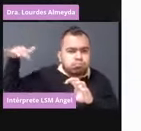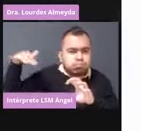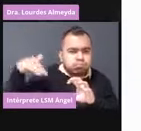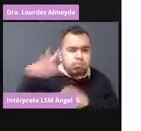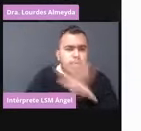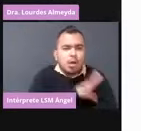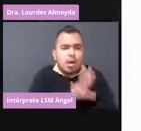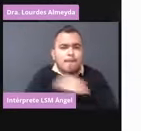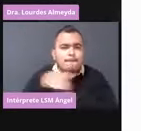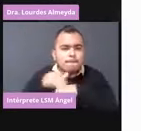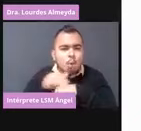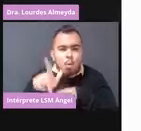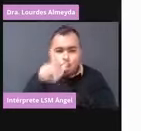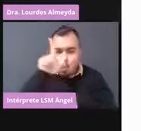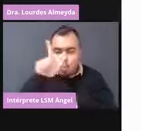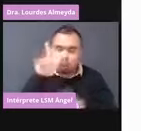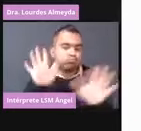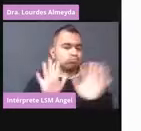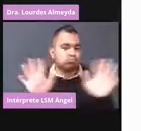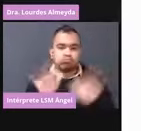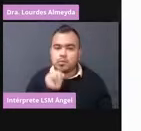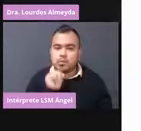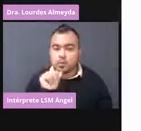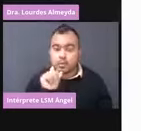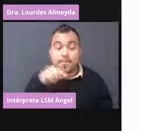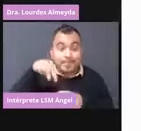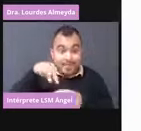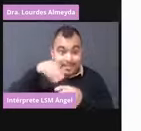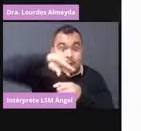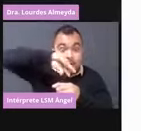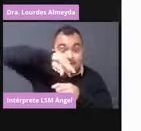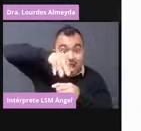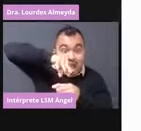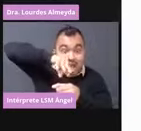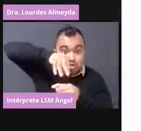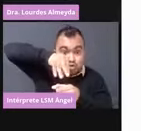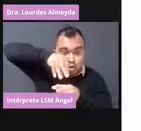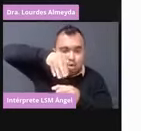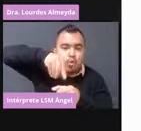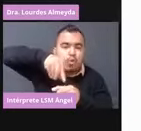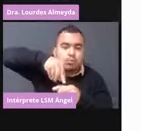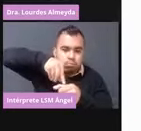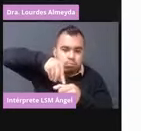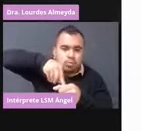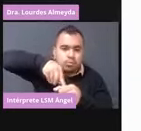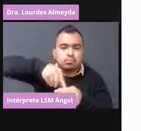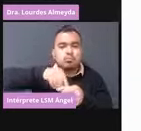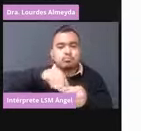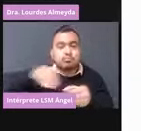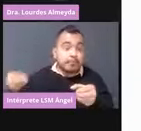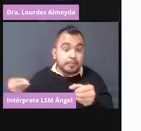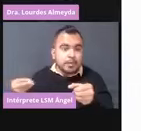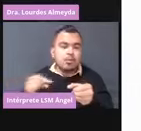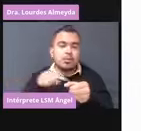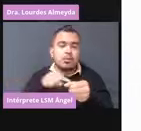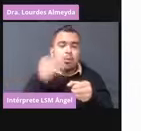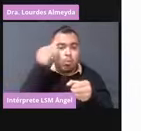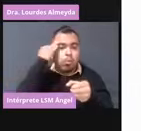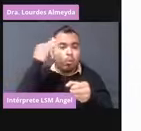abierto el frasco, ya nosotros abrimos el frasquito, nada más nos va a durar 6 horas. Claro, esto